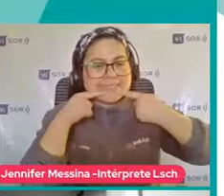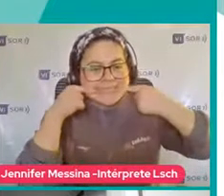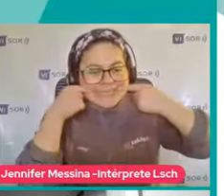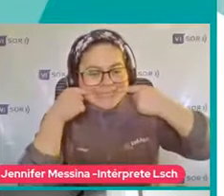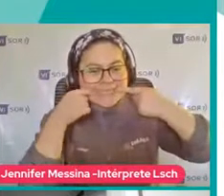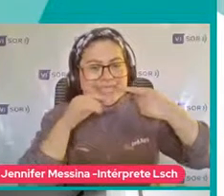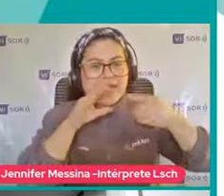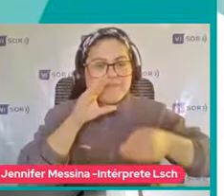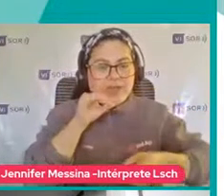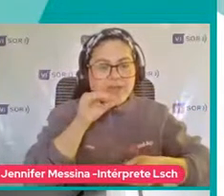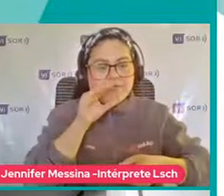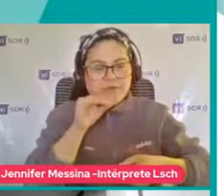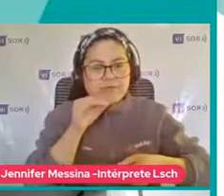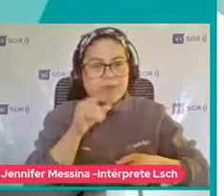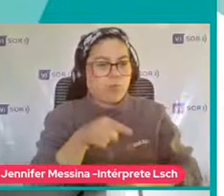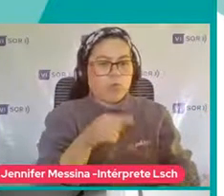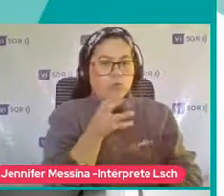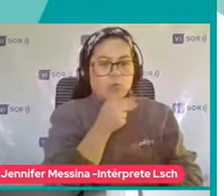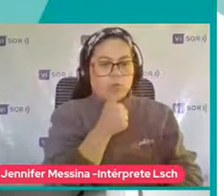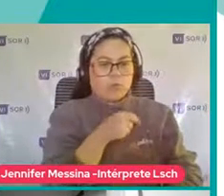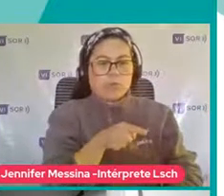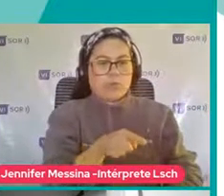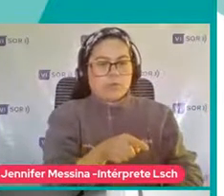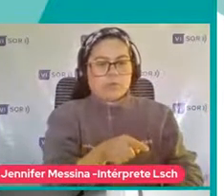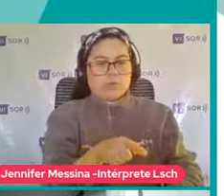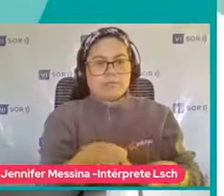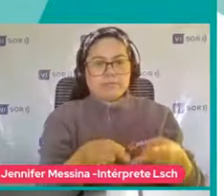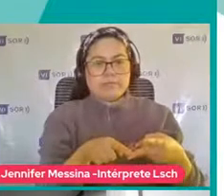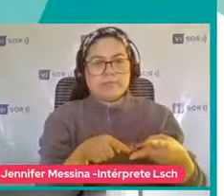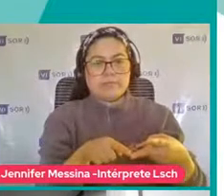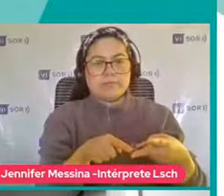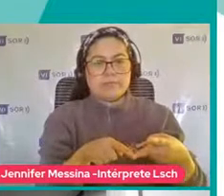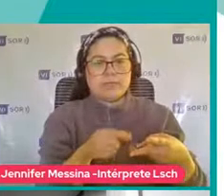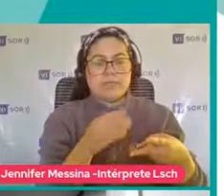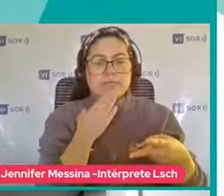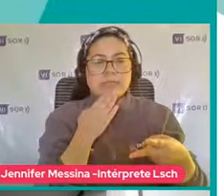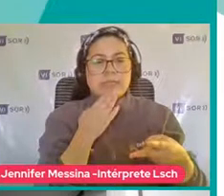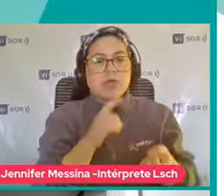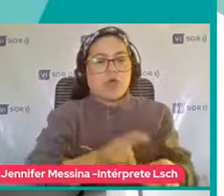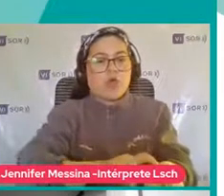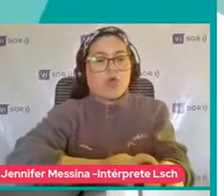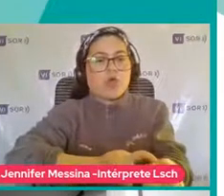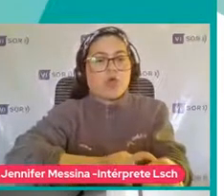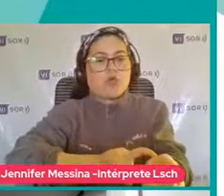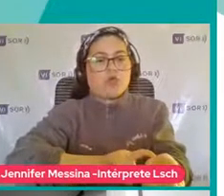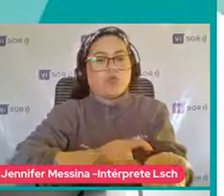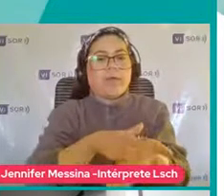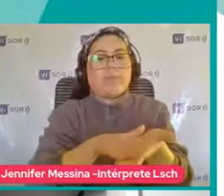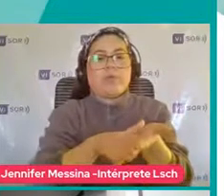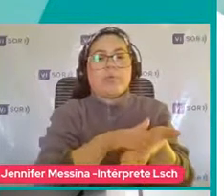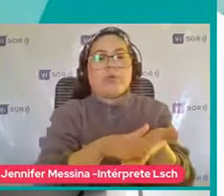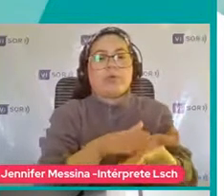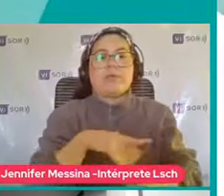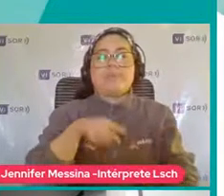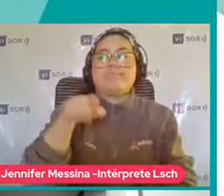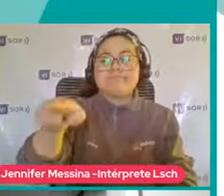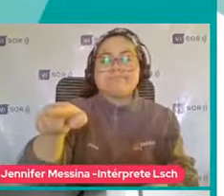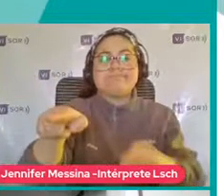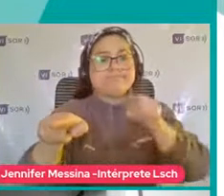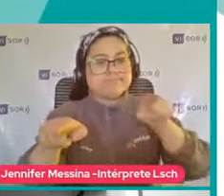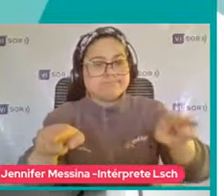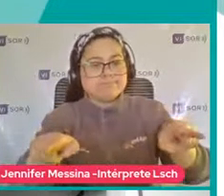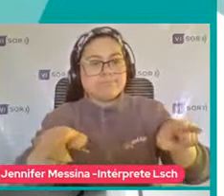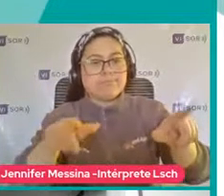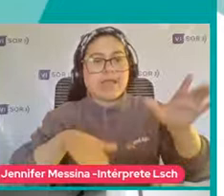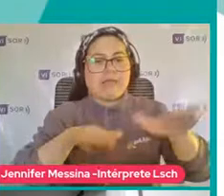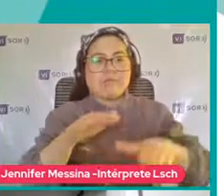Están ausentes Ausencia También De la conducta De señalar De hacer gestos Ya más o menos Al